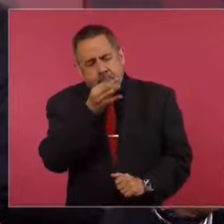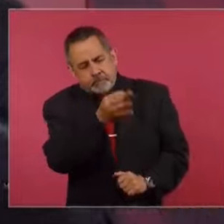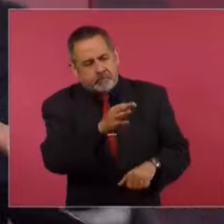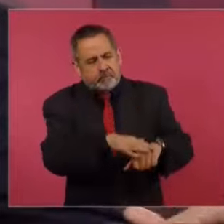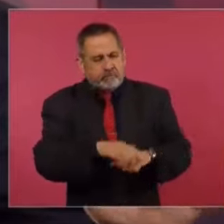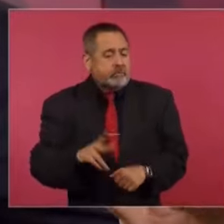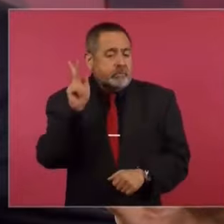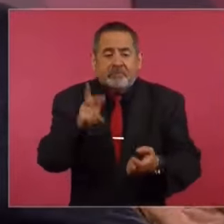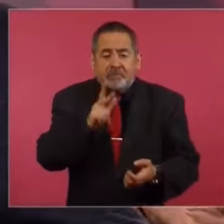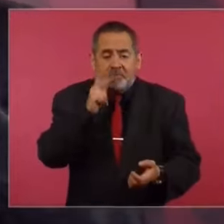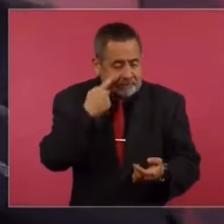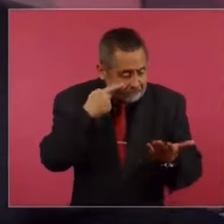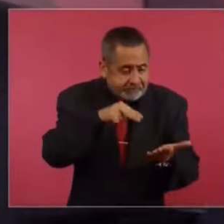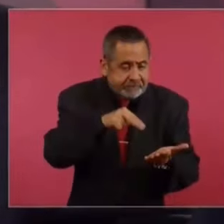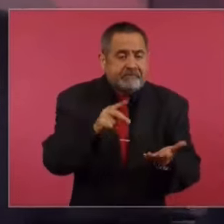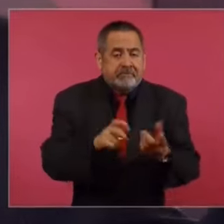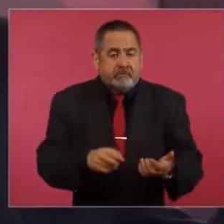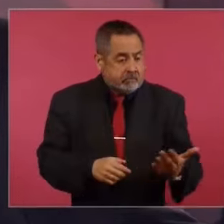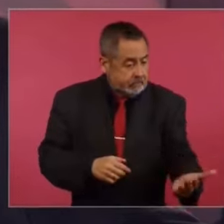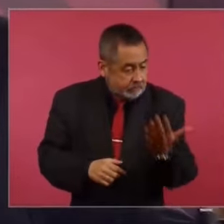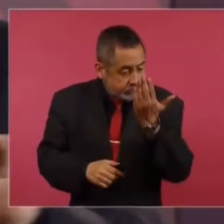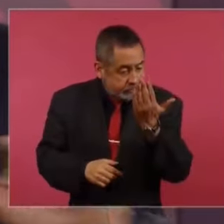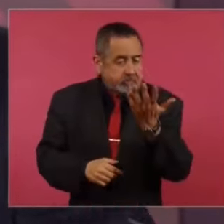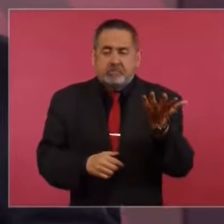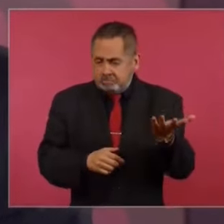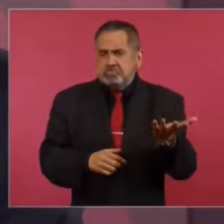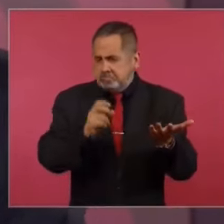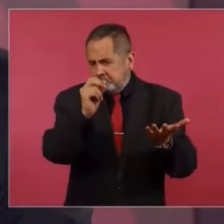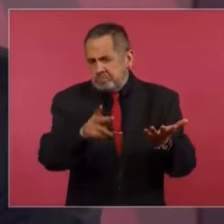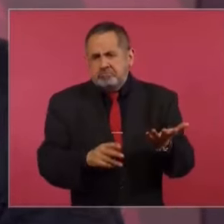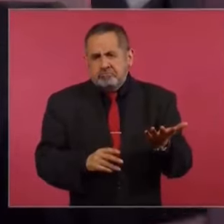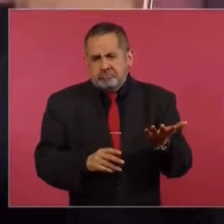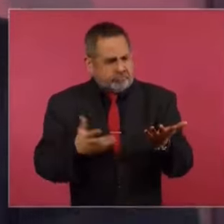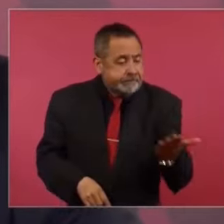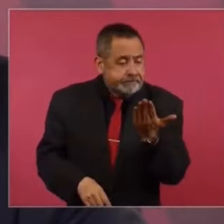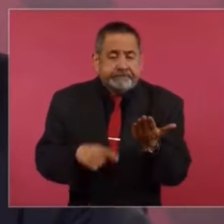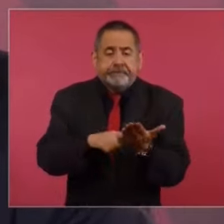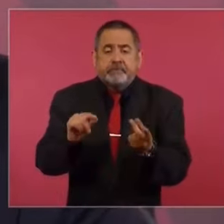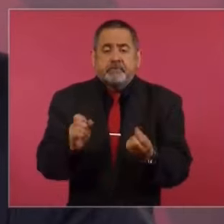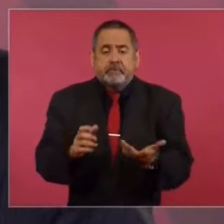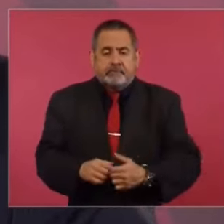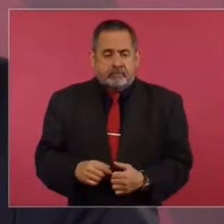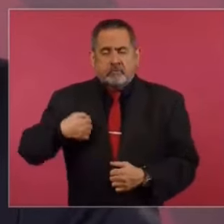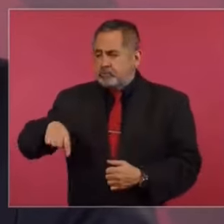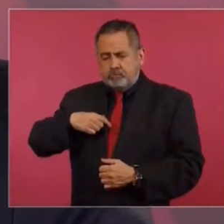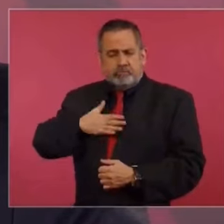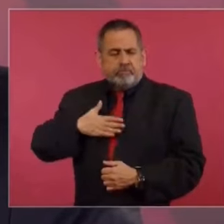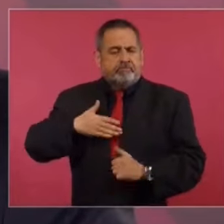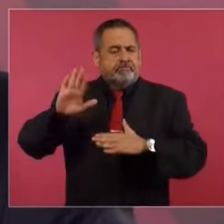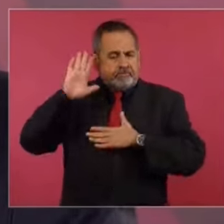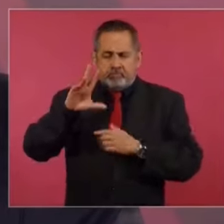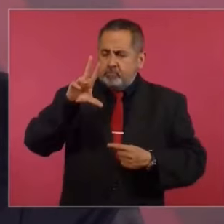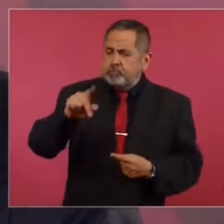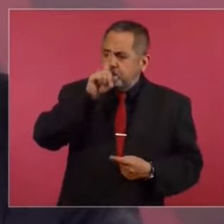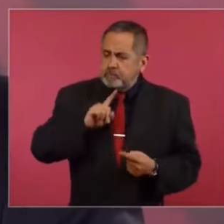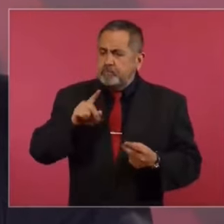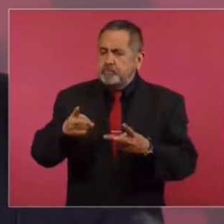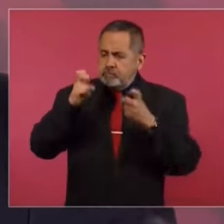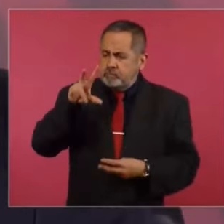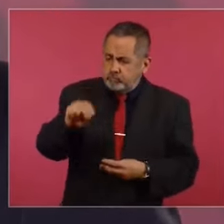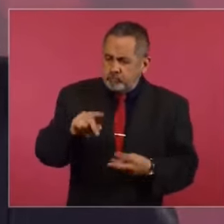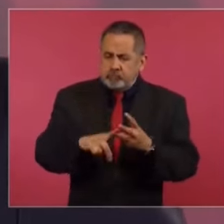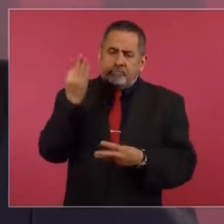es que presentara las pruebas. Y si presenta las pruebas, actuamos. Nosotros hicimos un compromiso de no mentir, no robar,